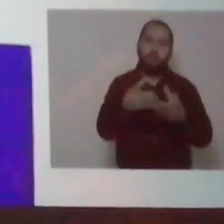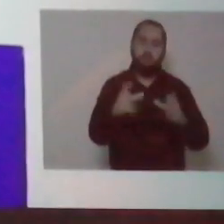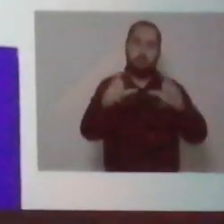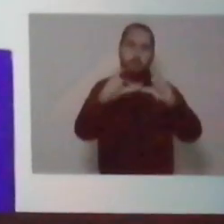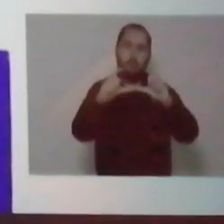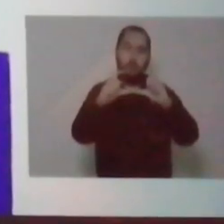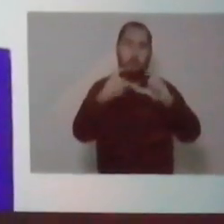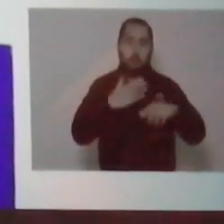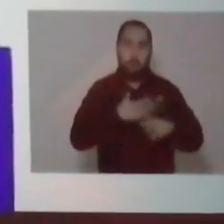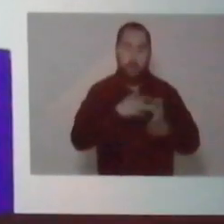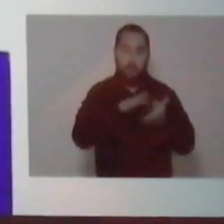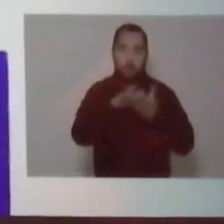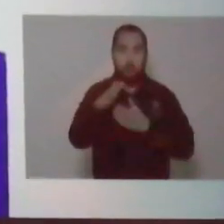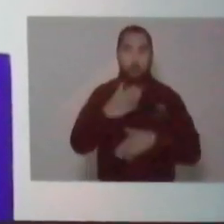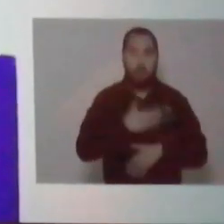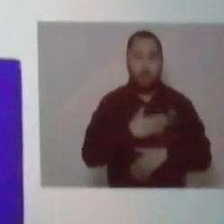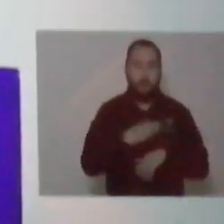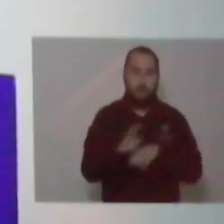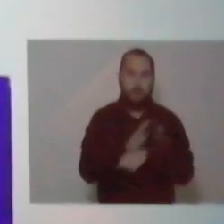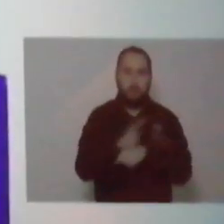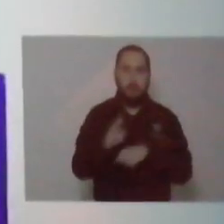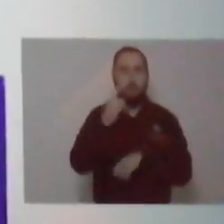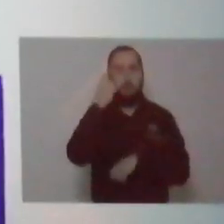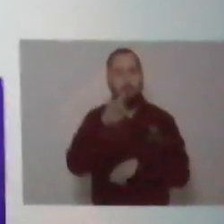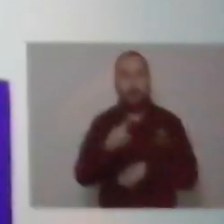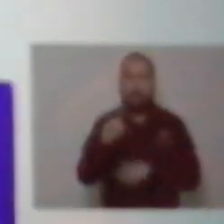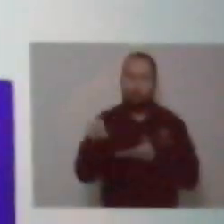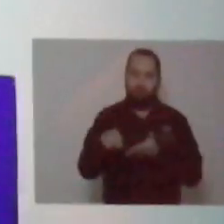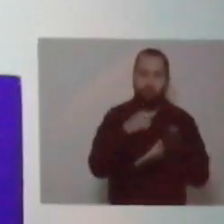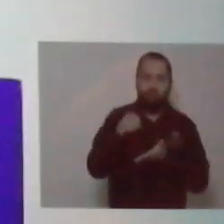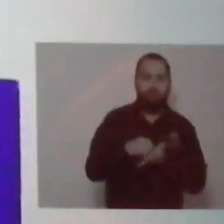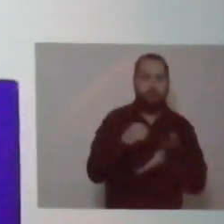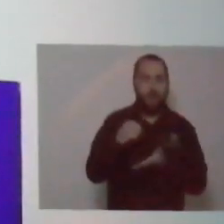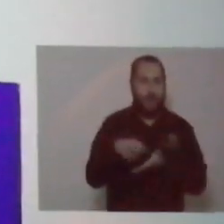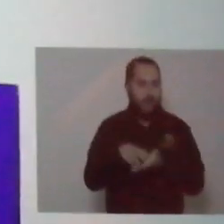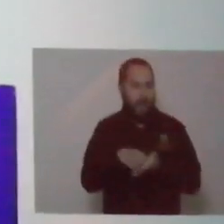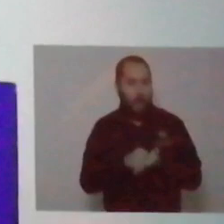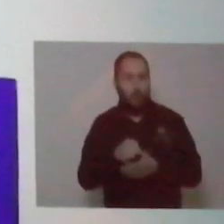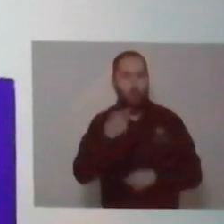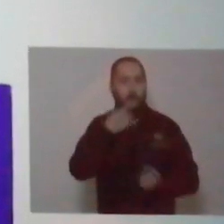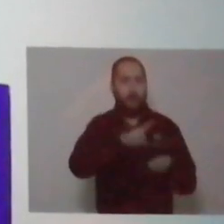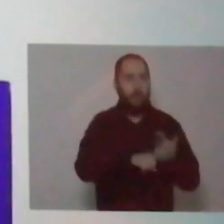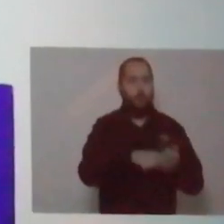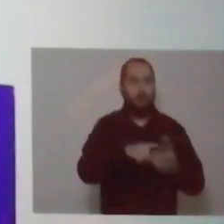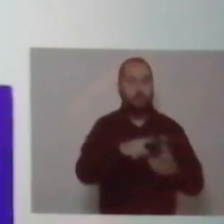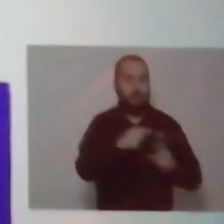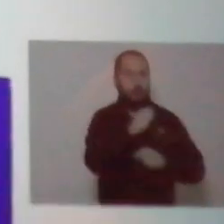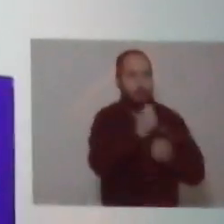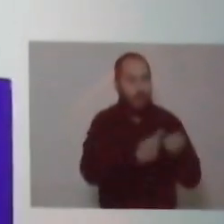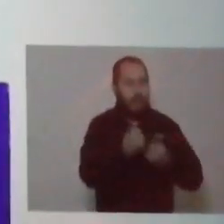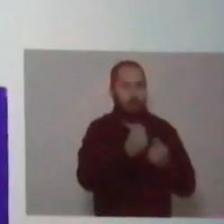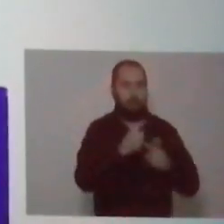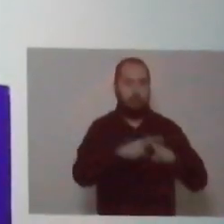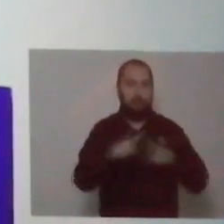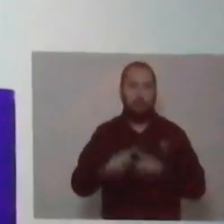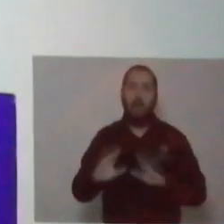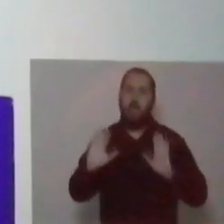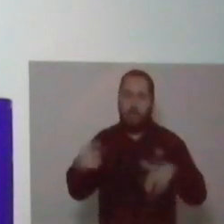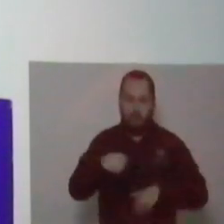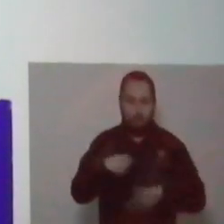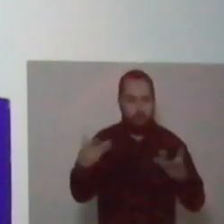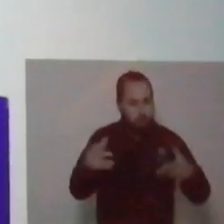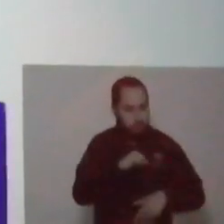Voy a mi bienestar para que puedan tener descuertos importantes en establecimientos comerciales. Ya lo hice como